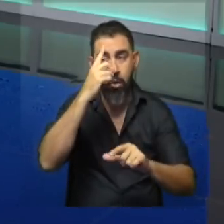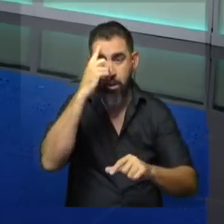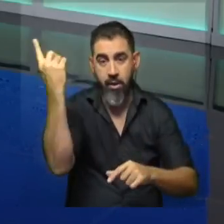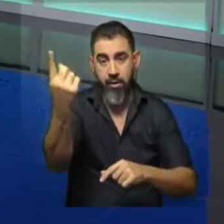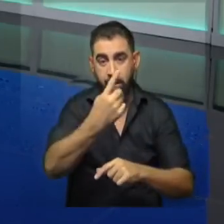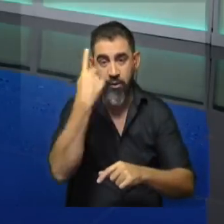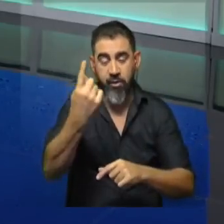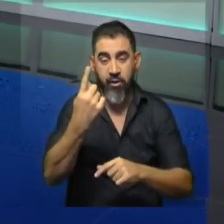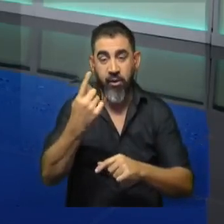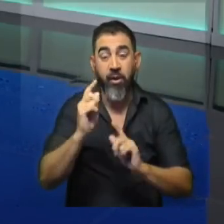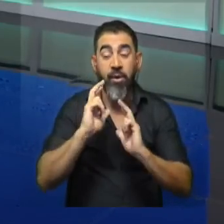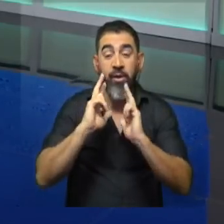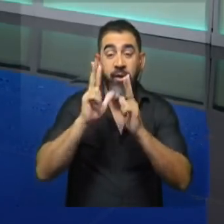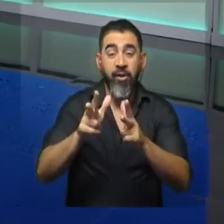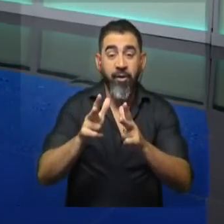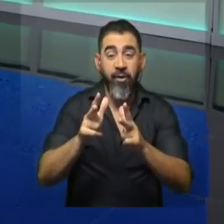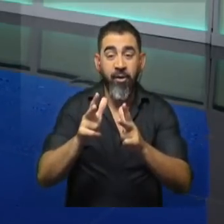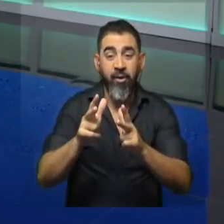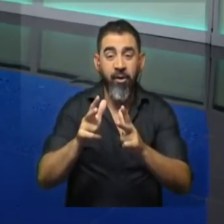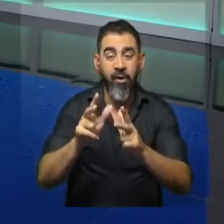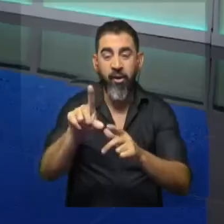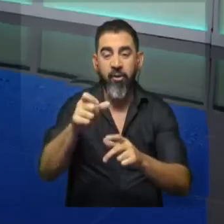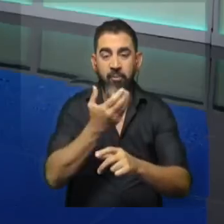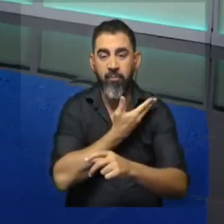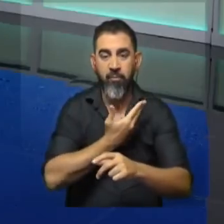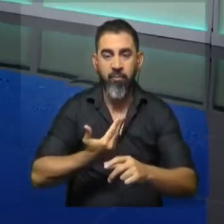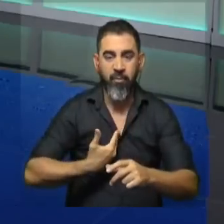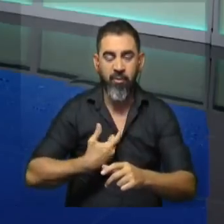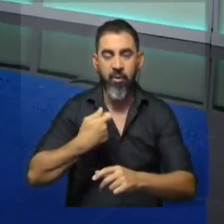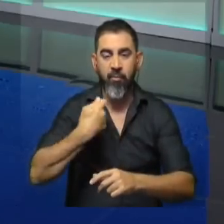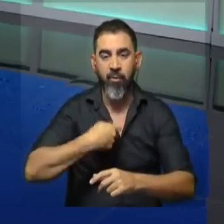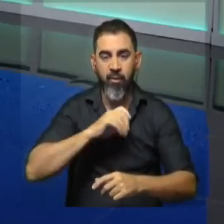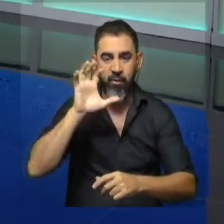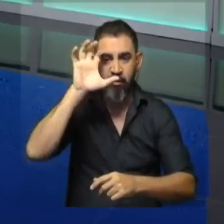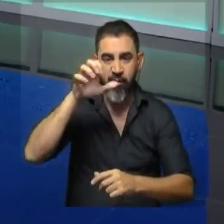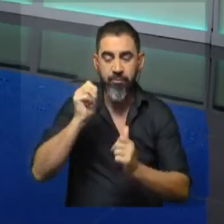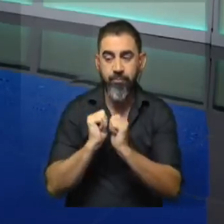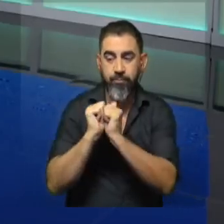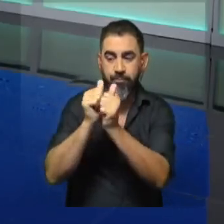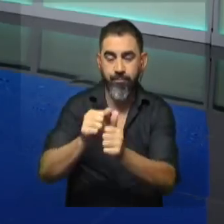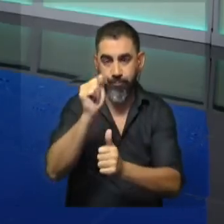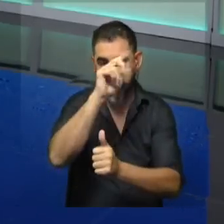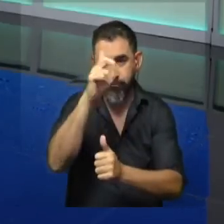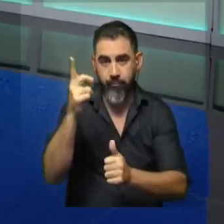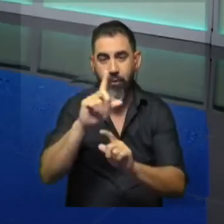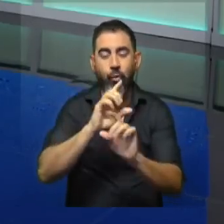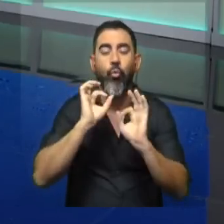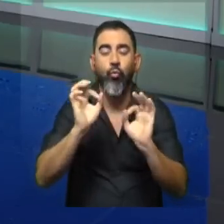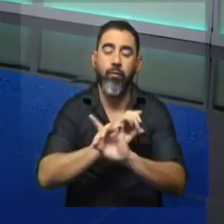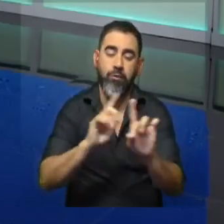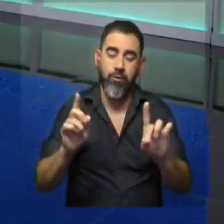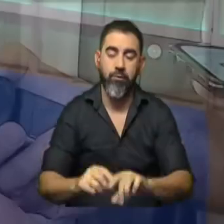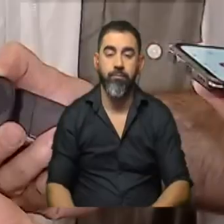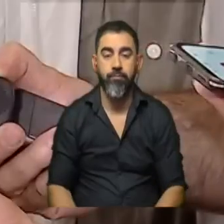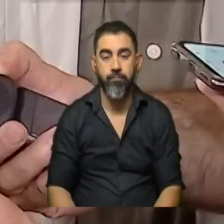internacional y señaló que con que los expresidentes Mujica y Sanguinetti, acompañan a la calle POU, no solamente alcanza con